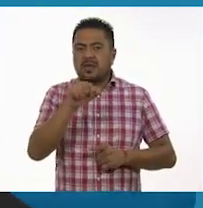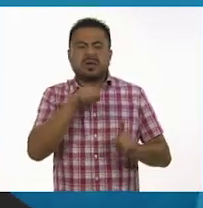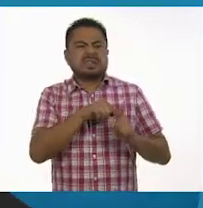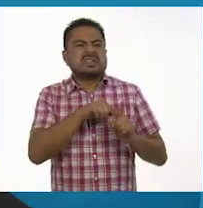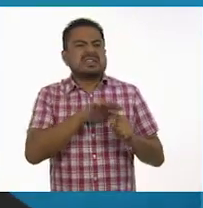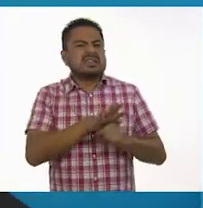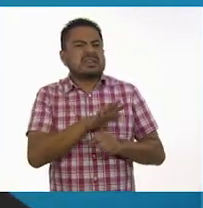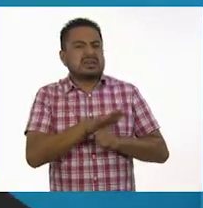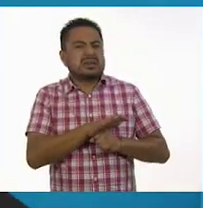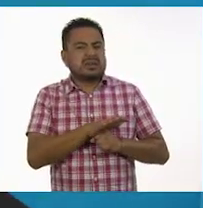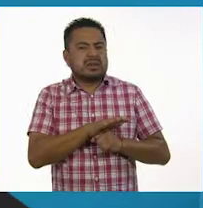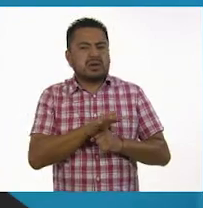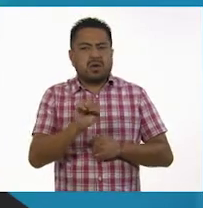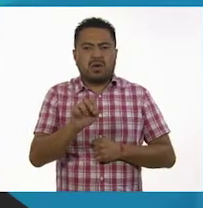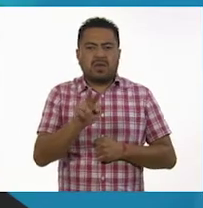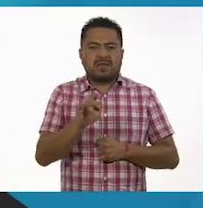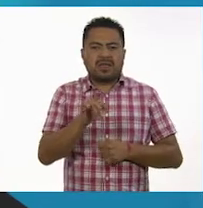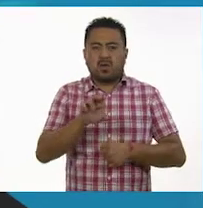ovovivíparos.